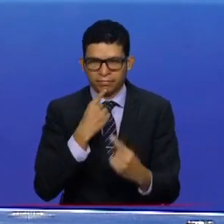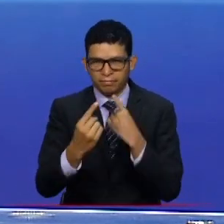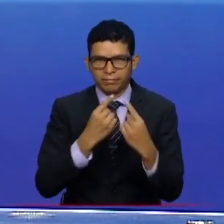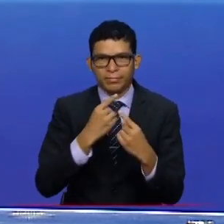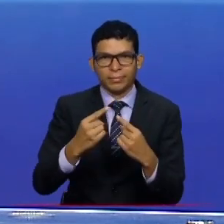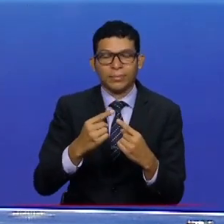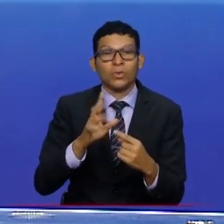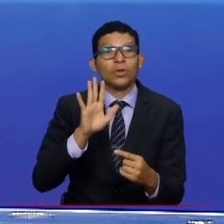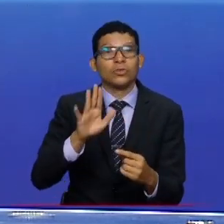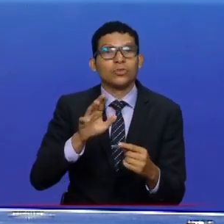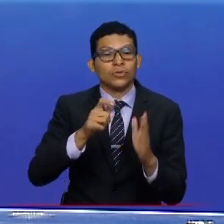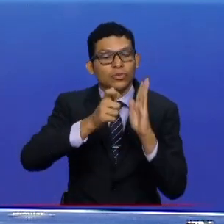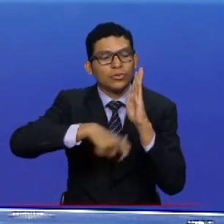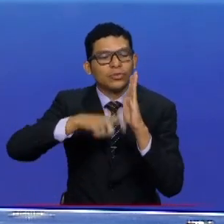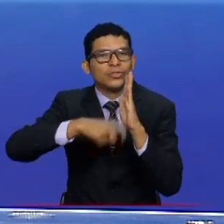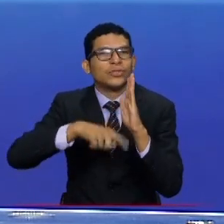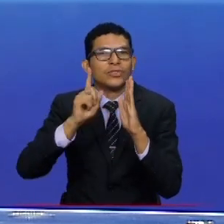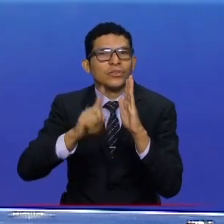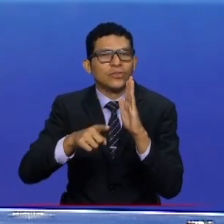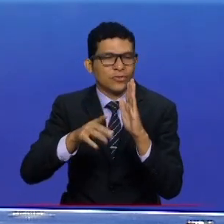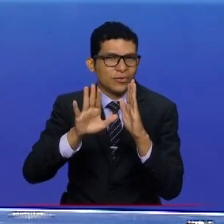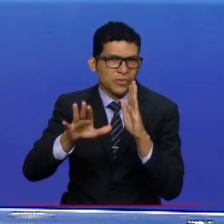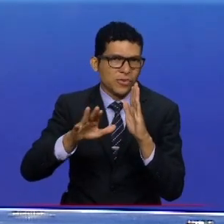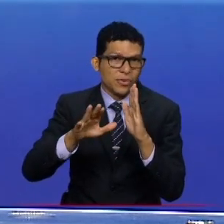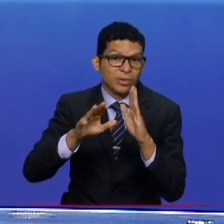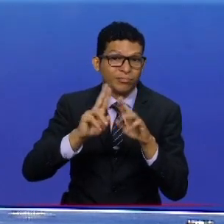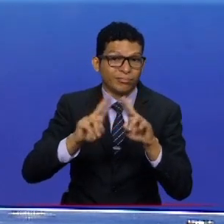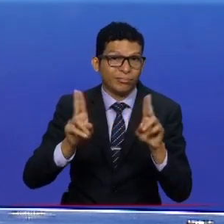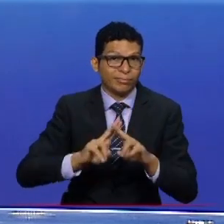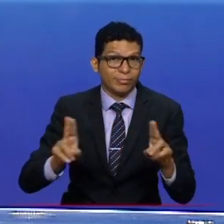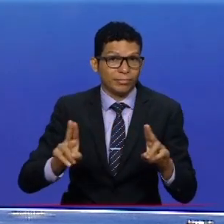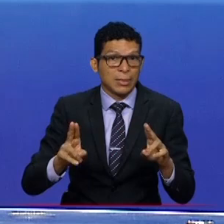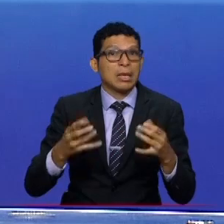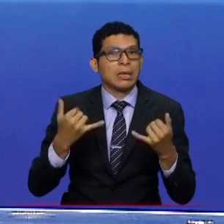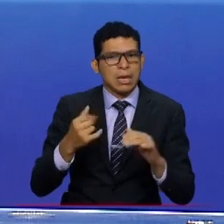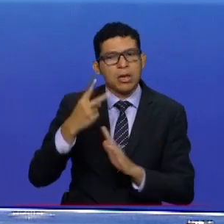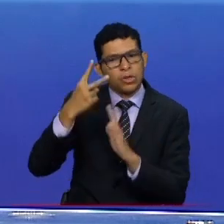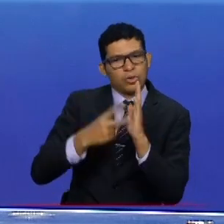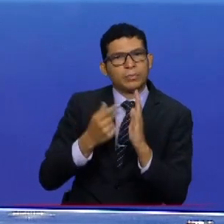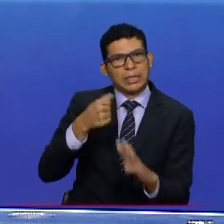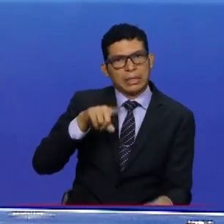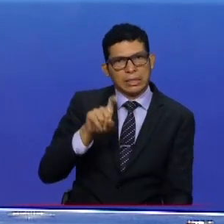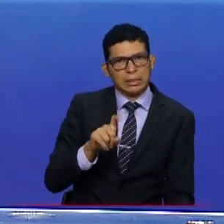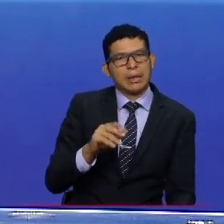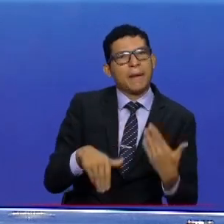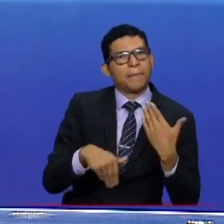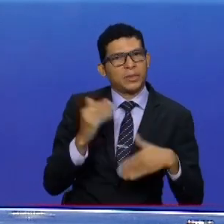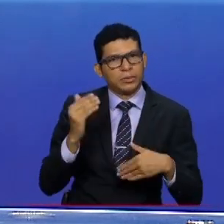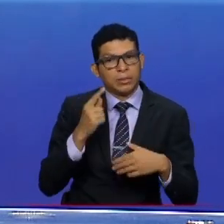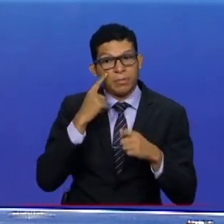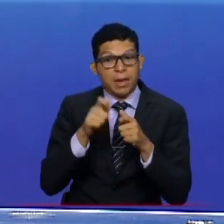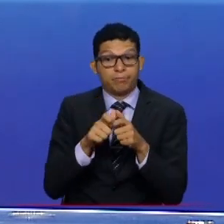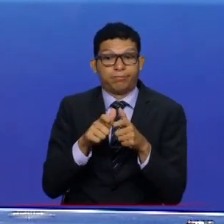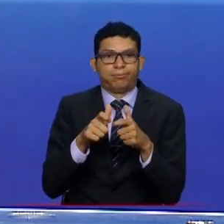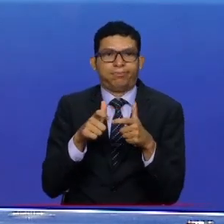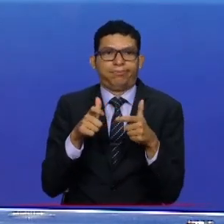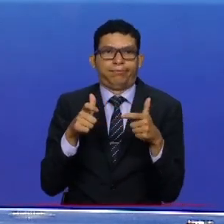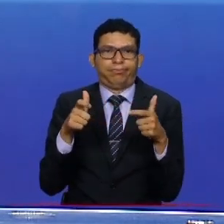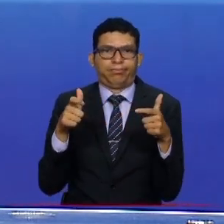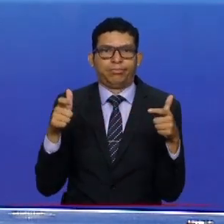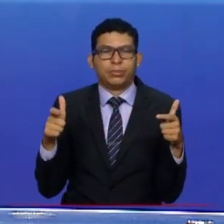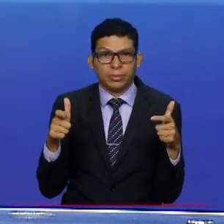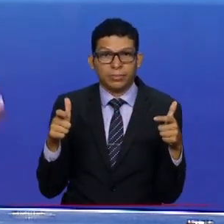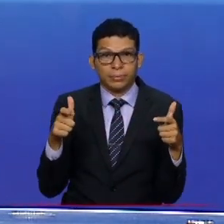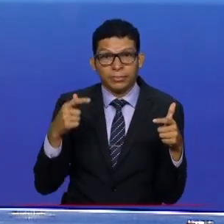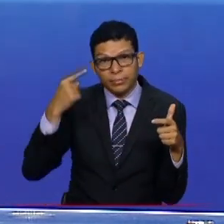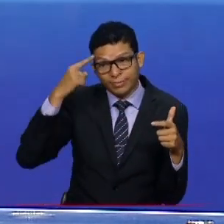apuestas y juegos online. Y es que desde la regulación de este sector en el año 2016, hemos visto un crecimiento exponencial que